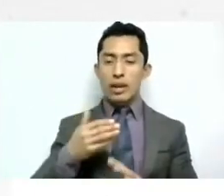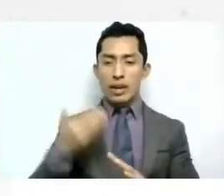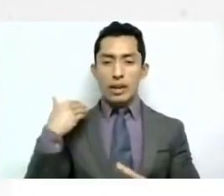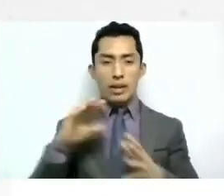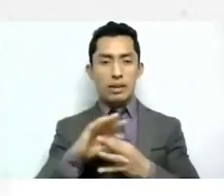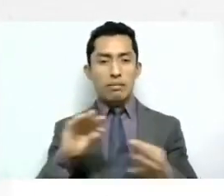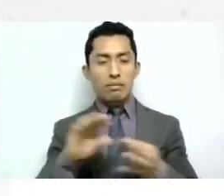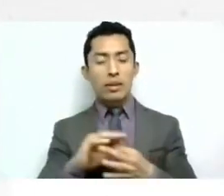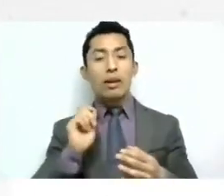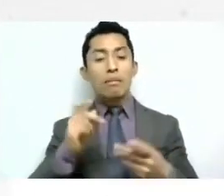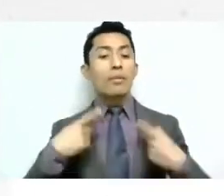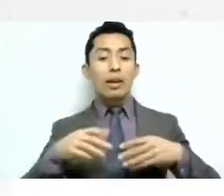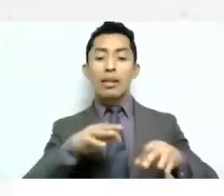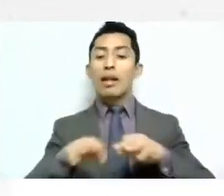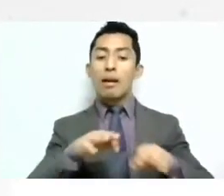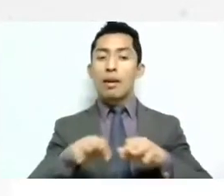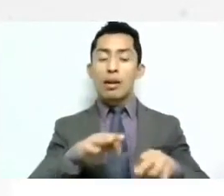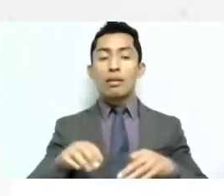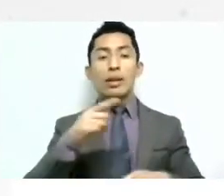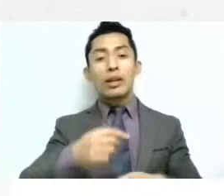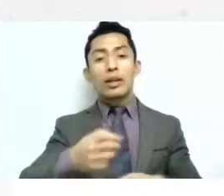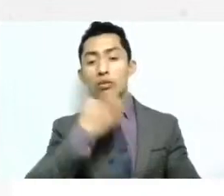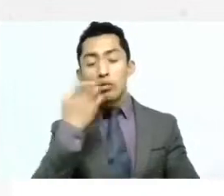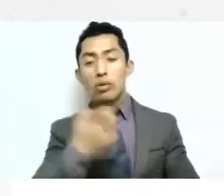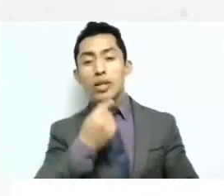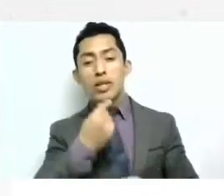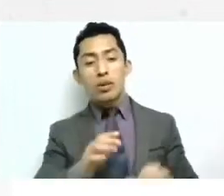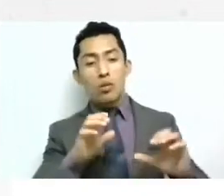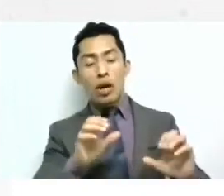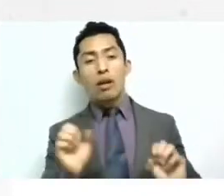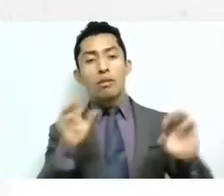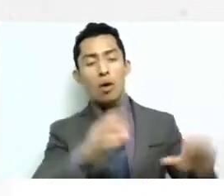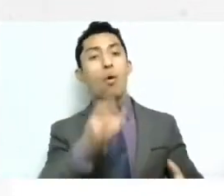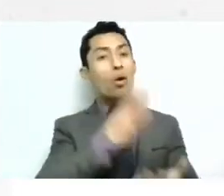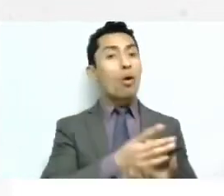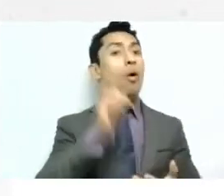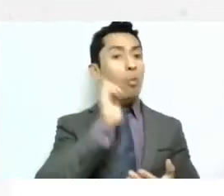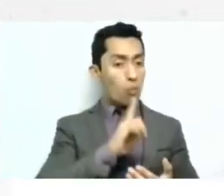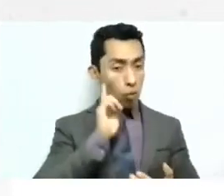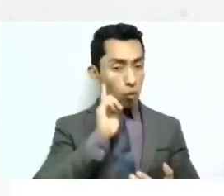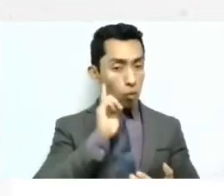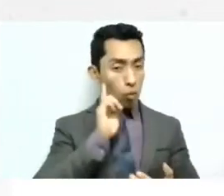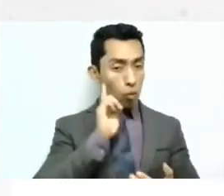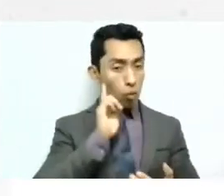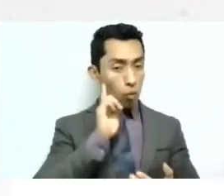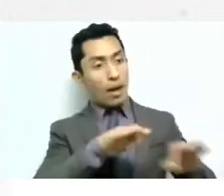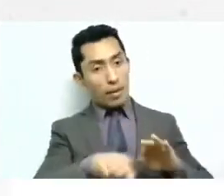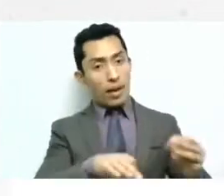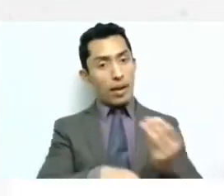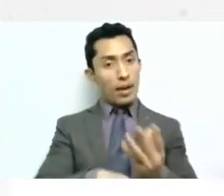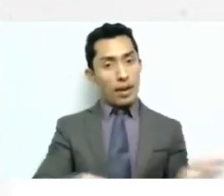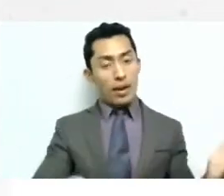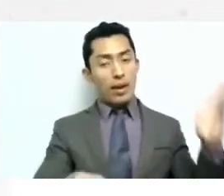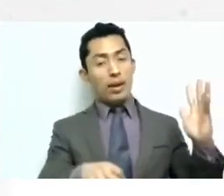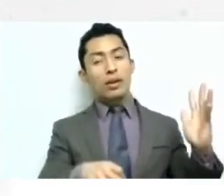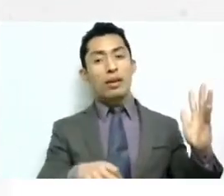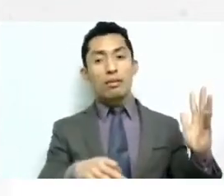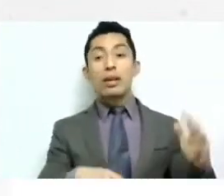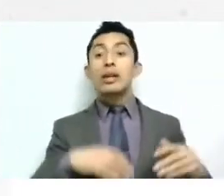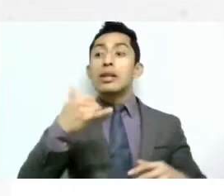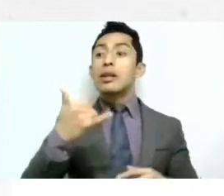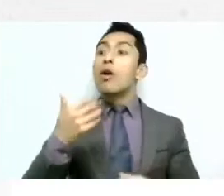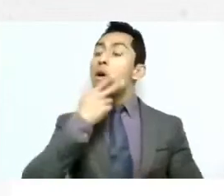solo la guardería o sea la guardería va a ser para mujeres trabajadoras y y en el caso de los hombres